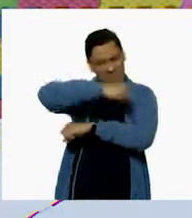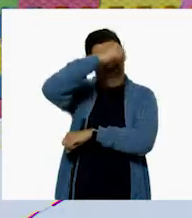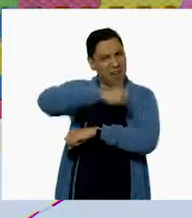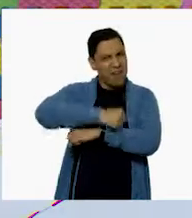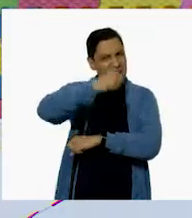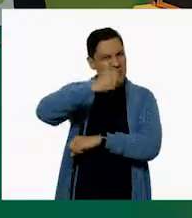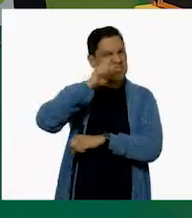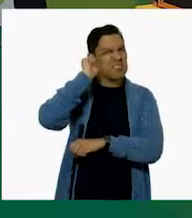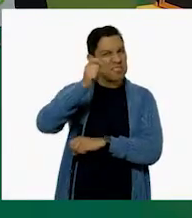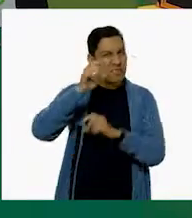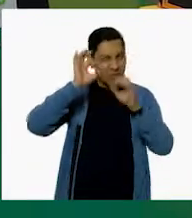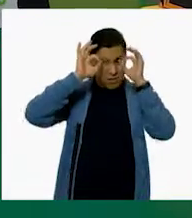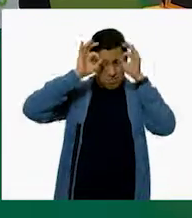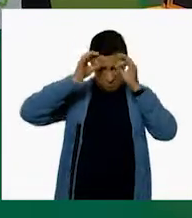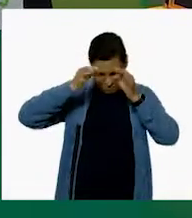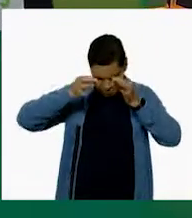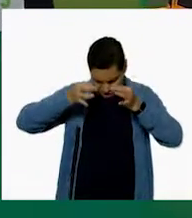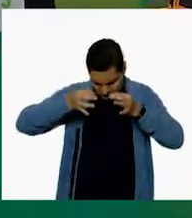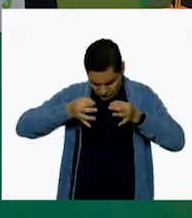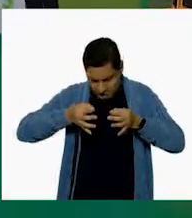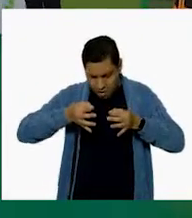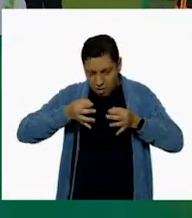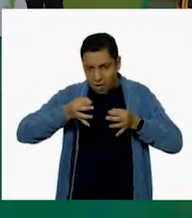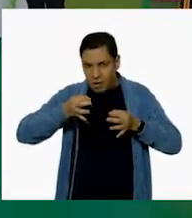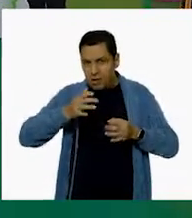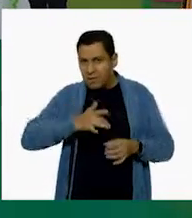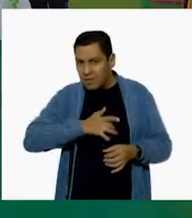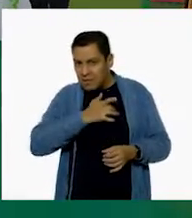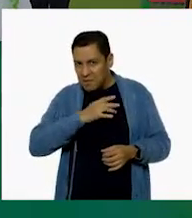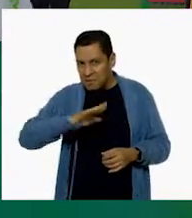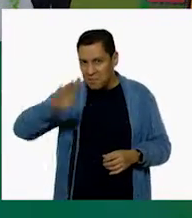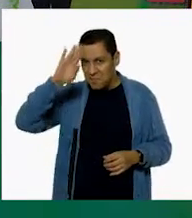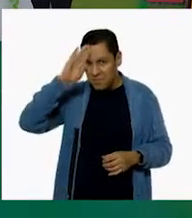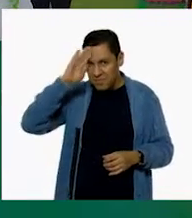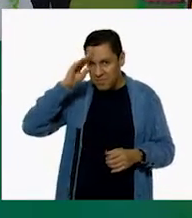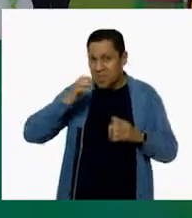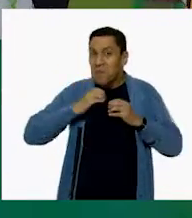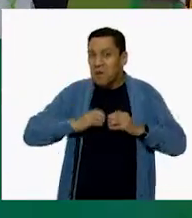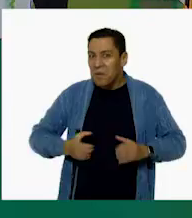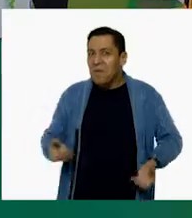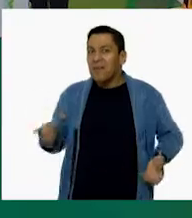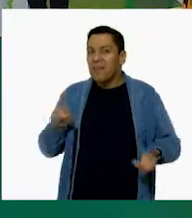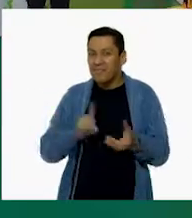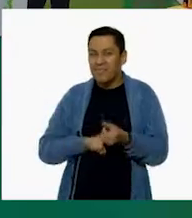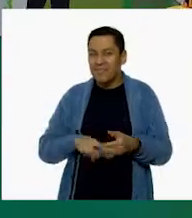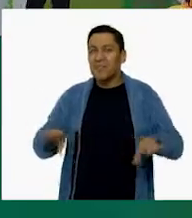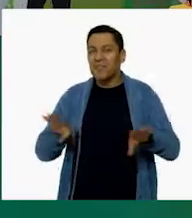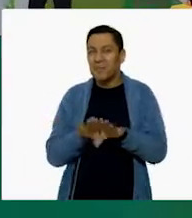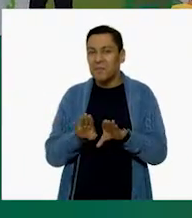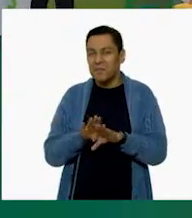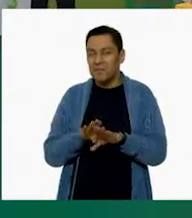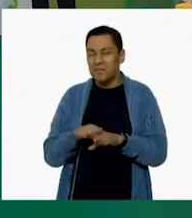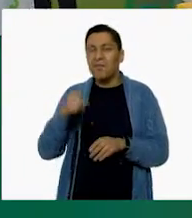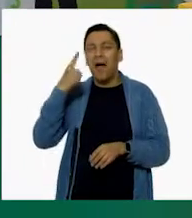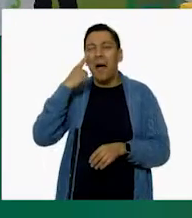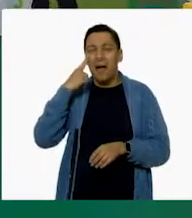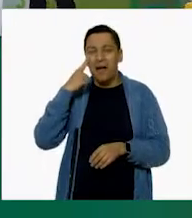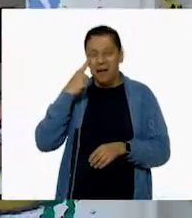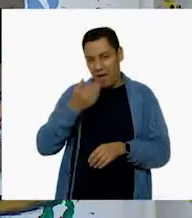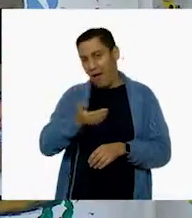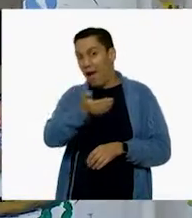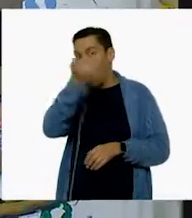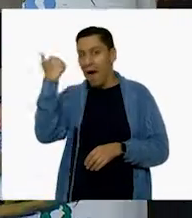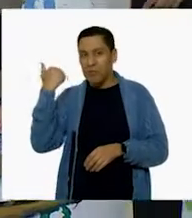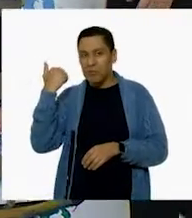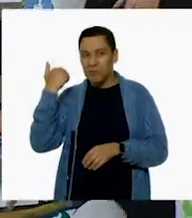¿Vamos a abrirlas todas? Sí, vamos a empezar a abrirlas, ¿vale? ¡Me gusta, me me Entonces, vamos con nuestra primera ventana.